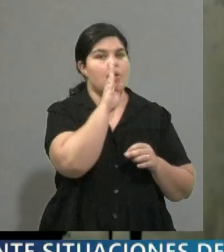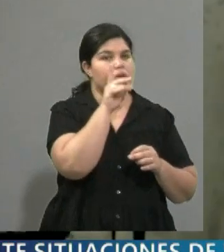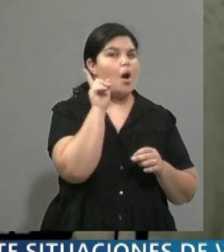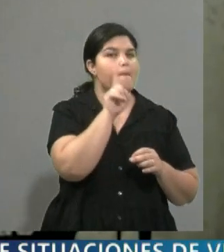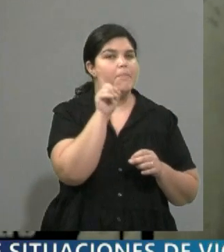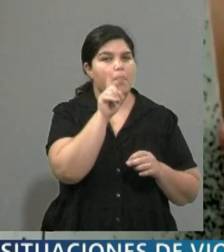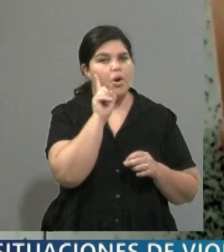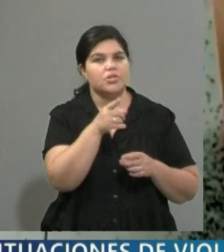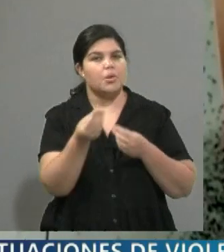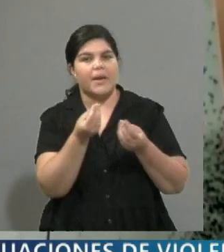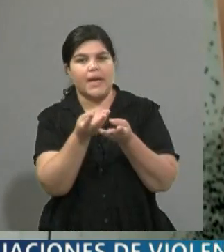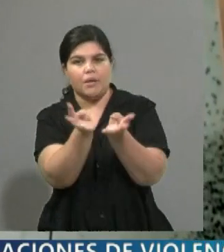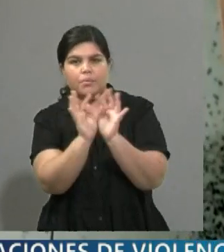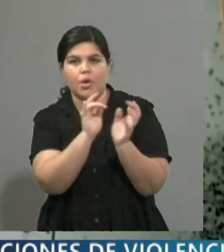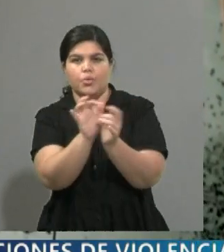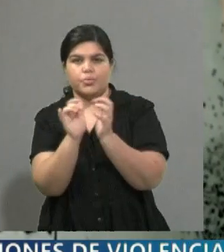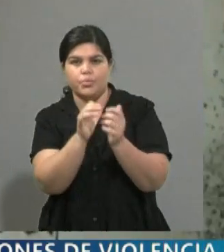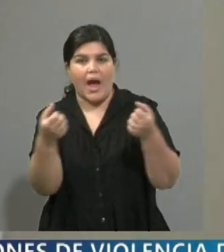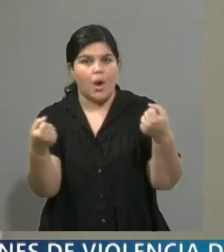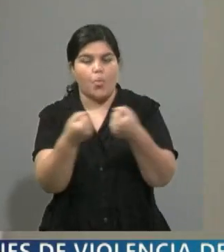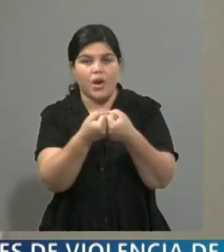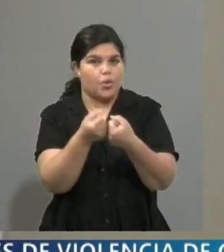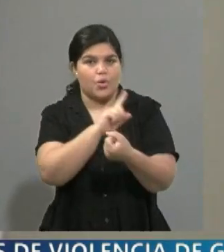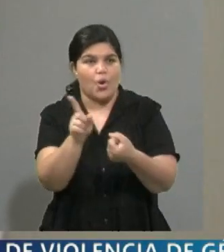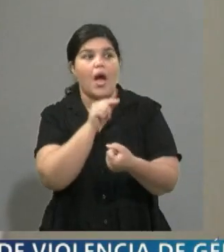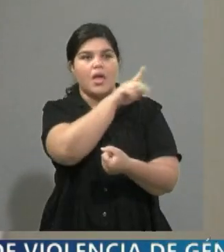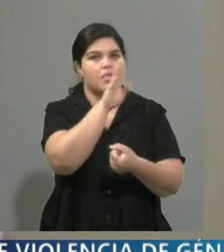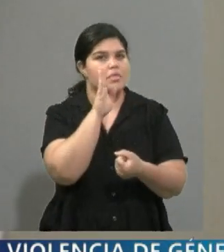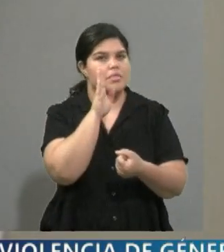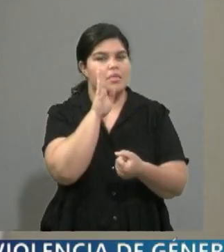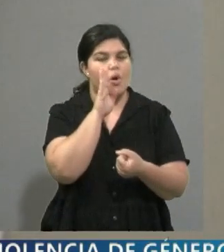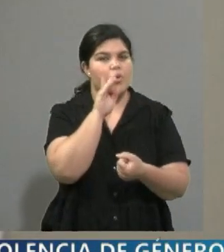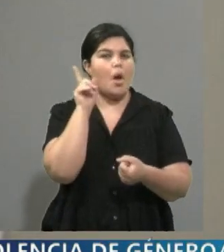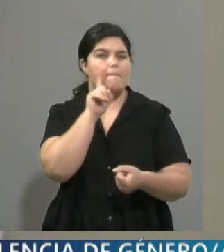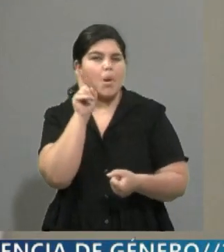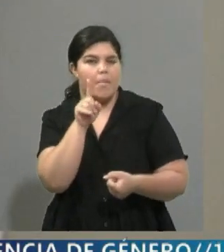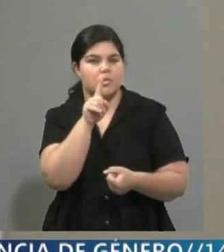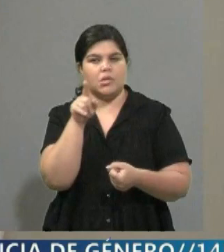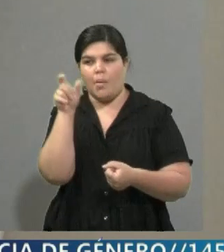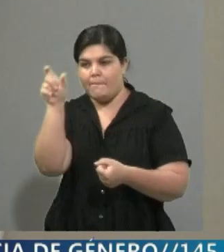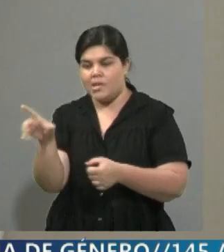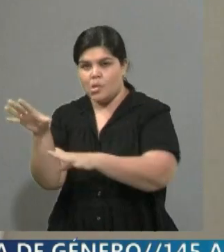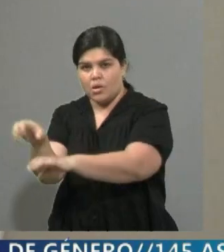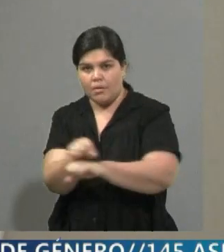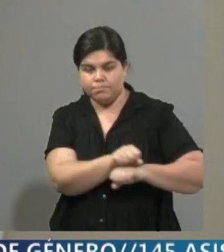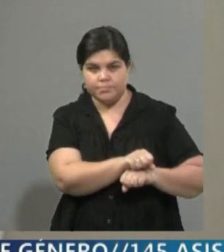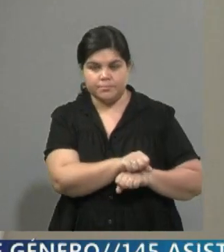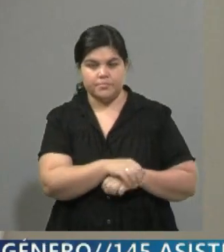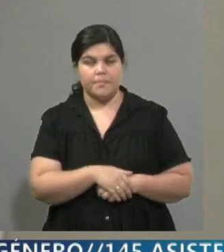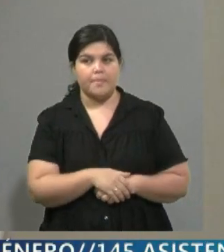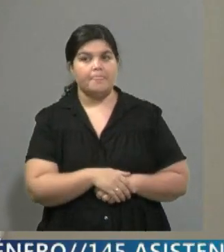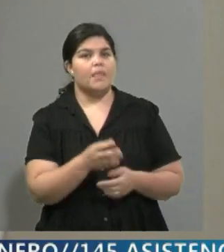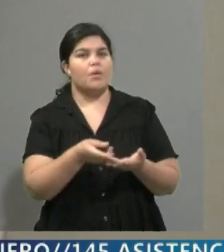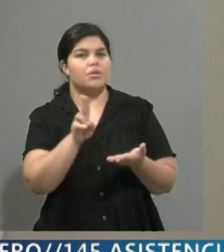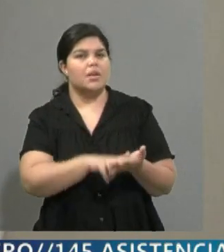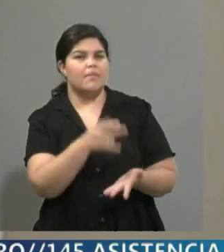a cabo el gobierno y la oposición de Venezuela. Bueno, repasemos un poquito de qué se tratan estas negociaciones y estas charlas que se están llevando en México porque tienen que